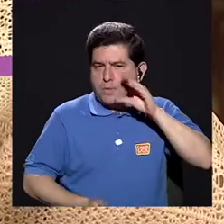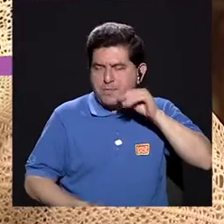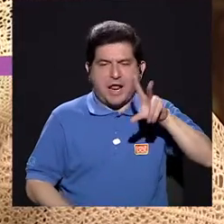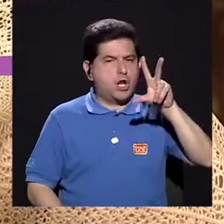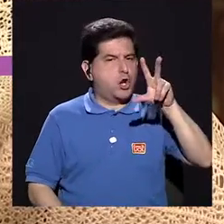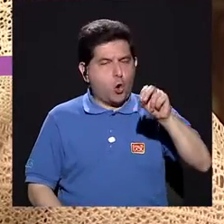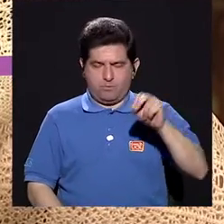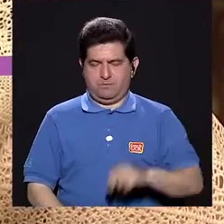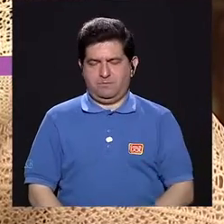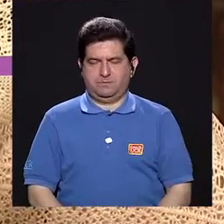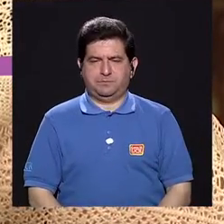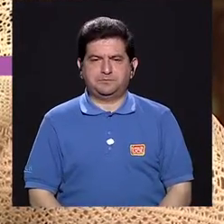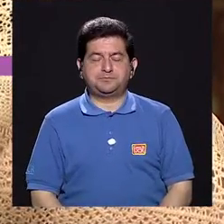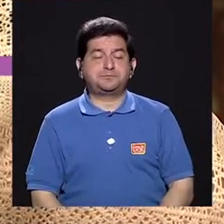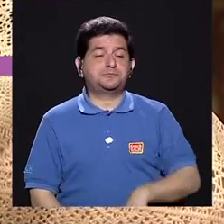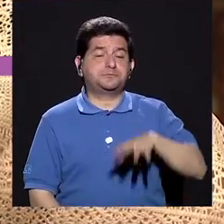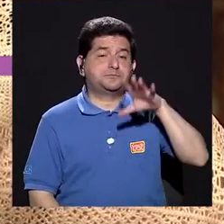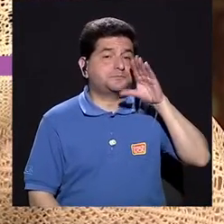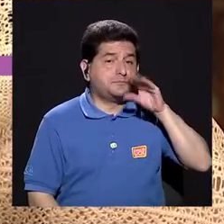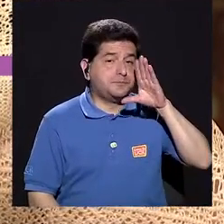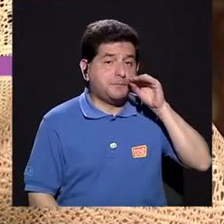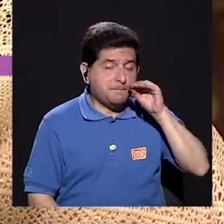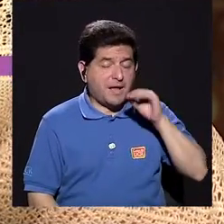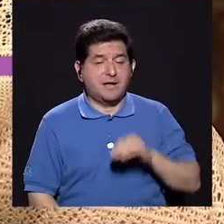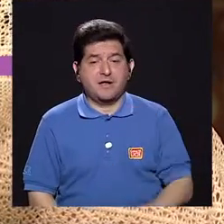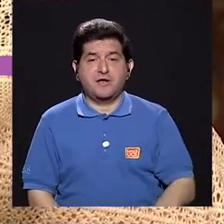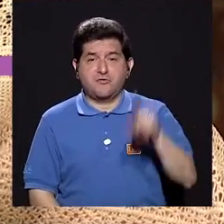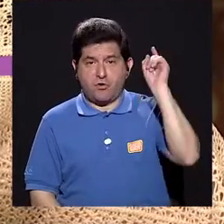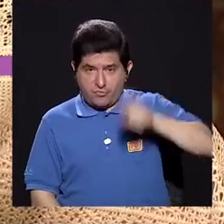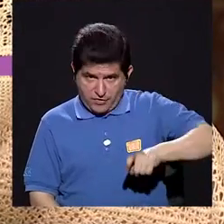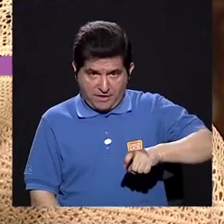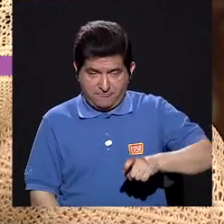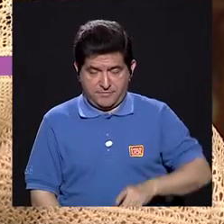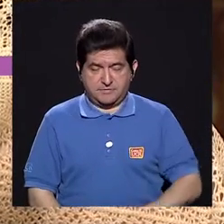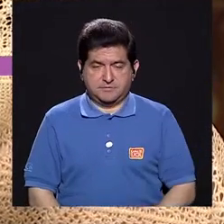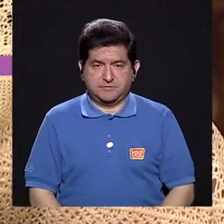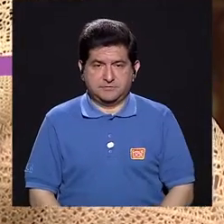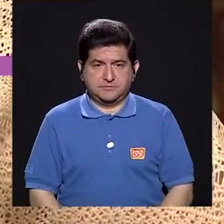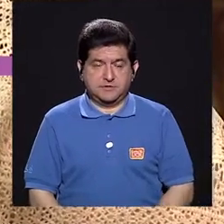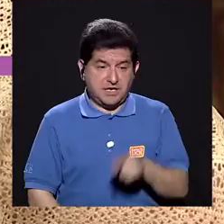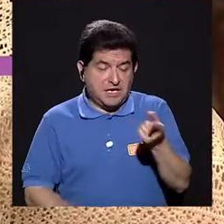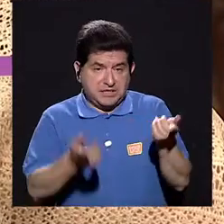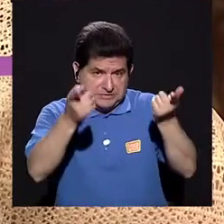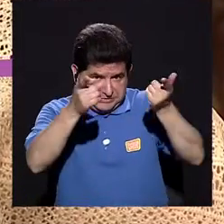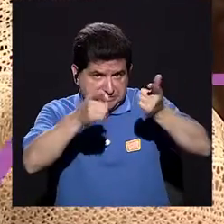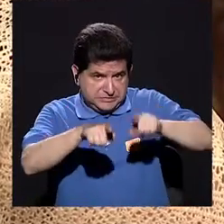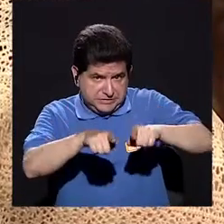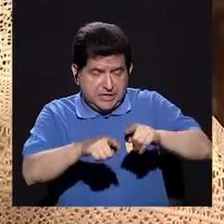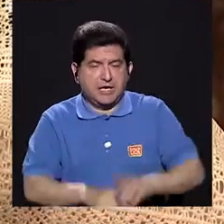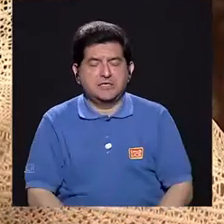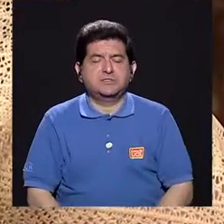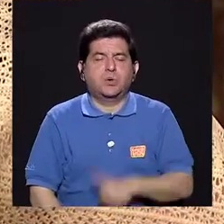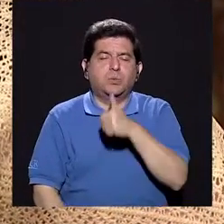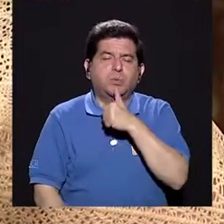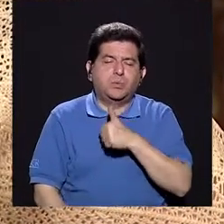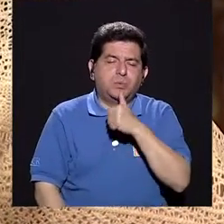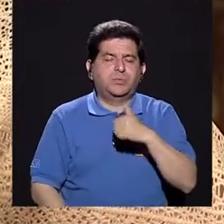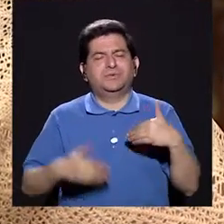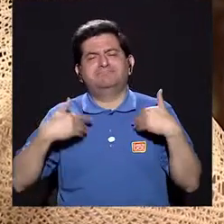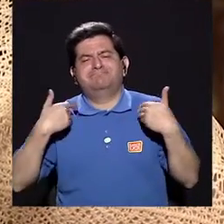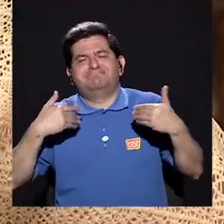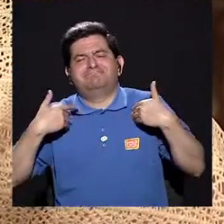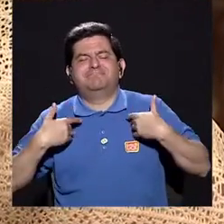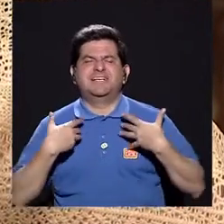Usamos, bueno, el perro en sí, tiene que ser un perro tolerante,